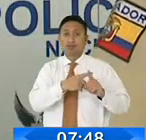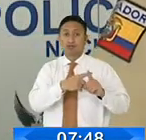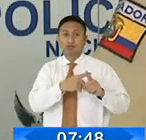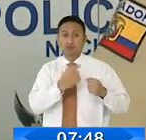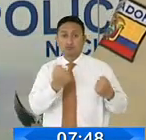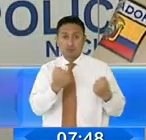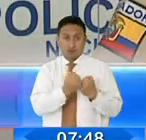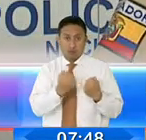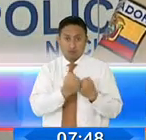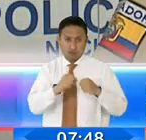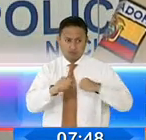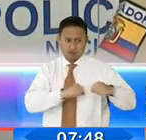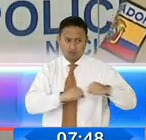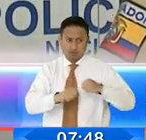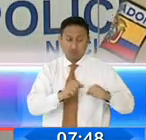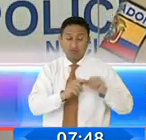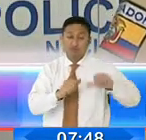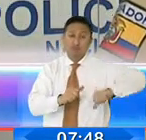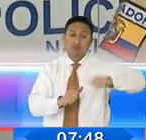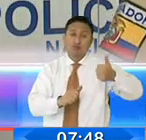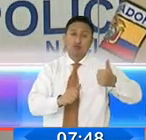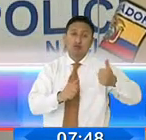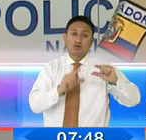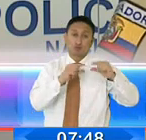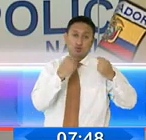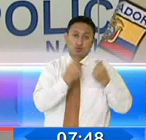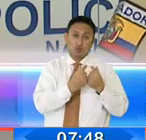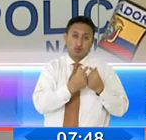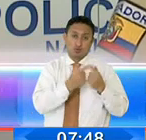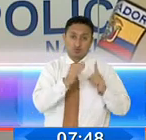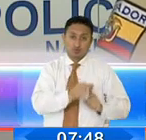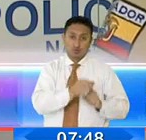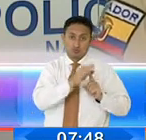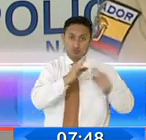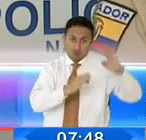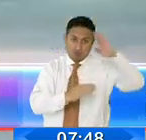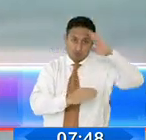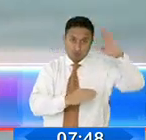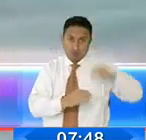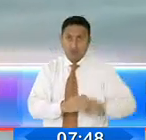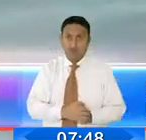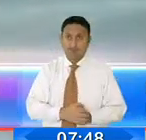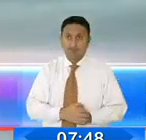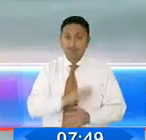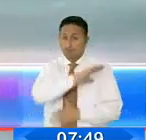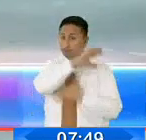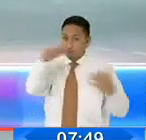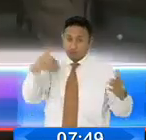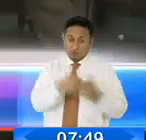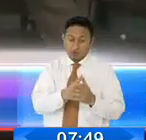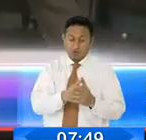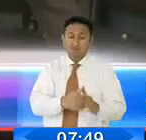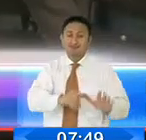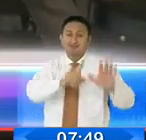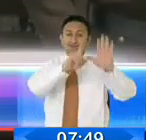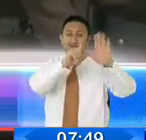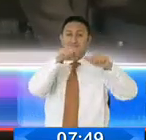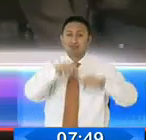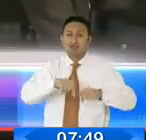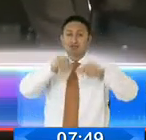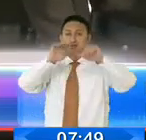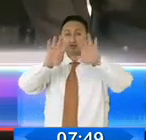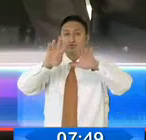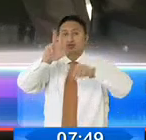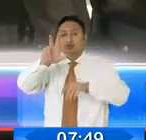operativo de las otras unidades especiales que se sumarán. Son en total 6 mil 936